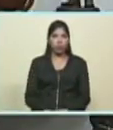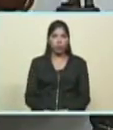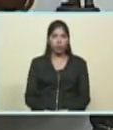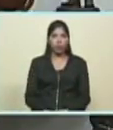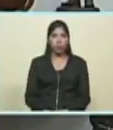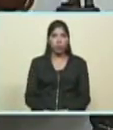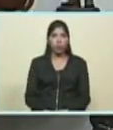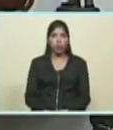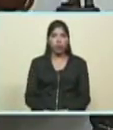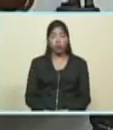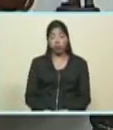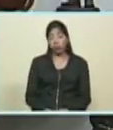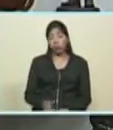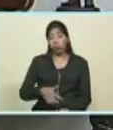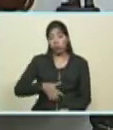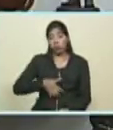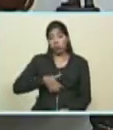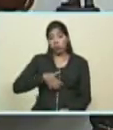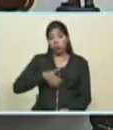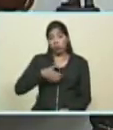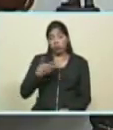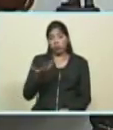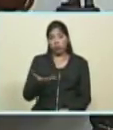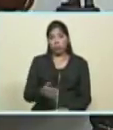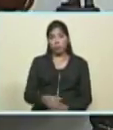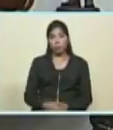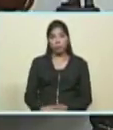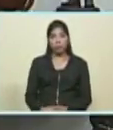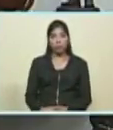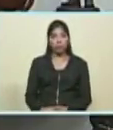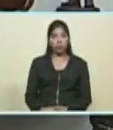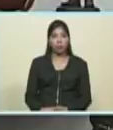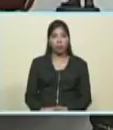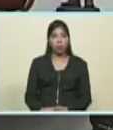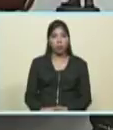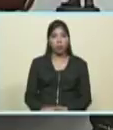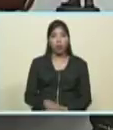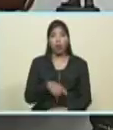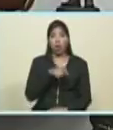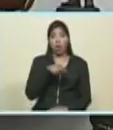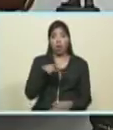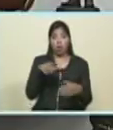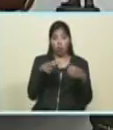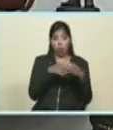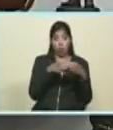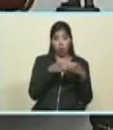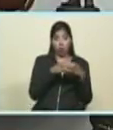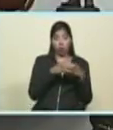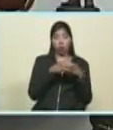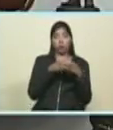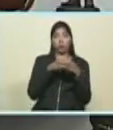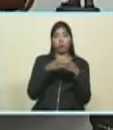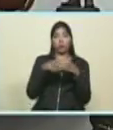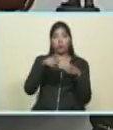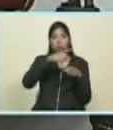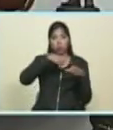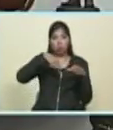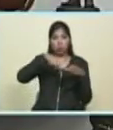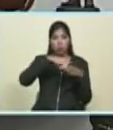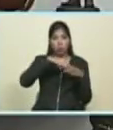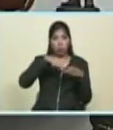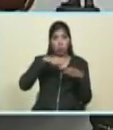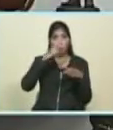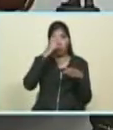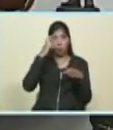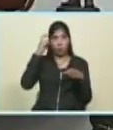es indignante nada más decirlo iban ellos como iba la cuarta república cancilleres